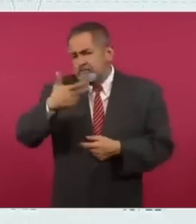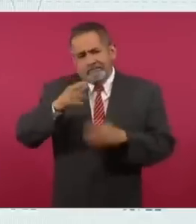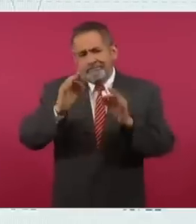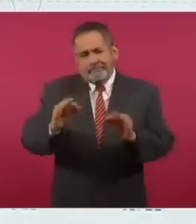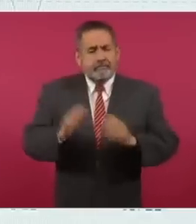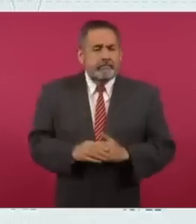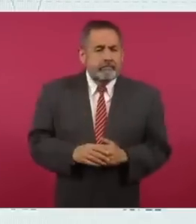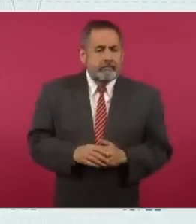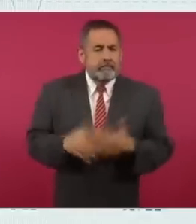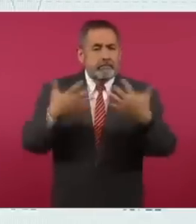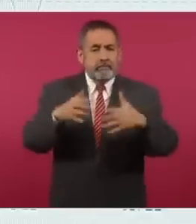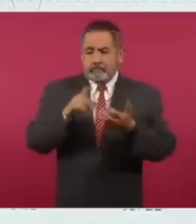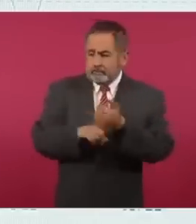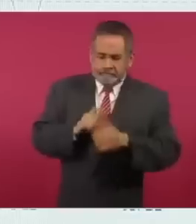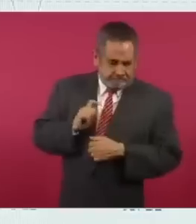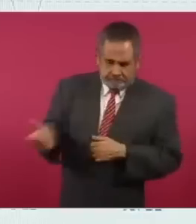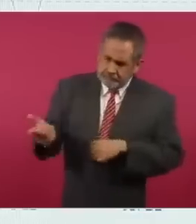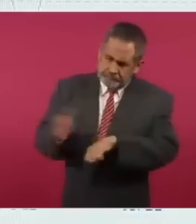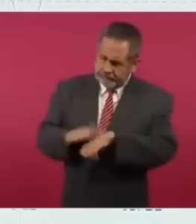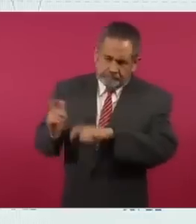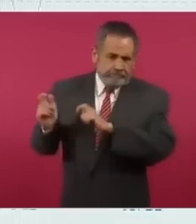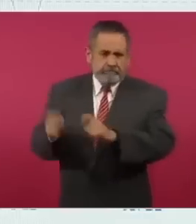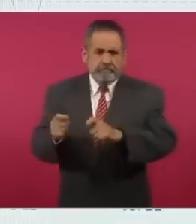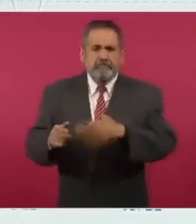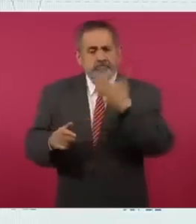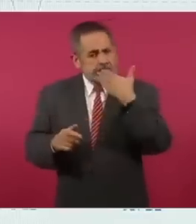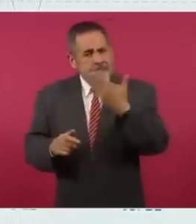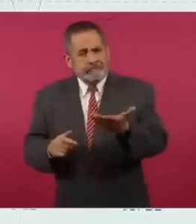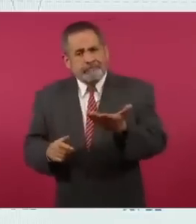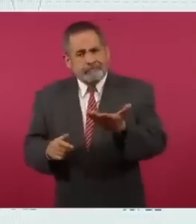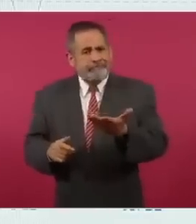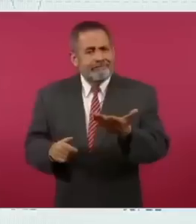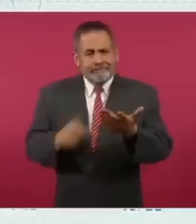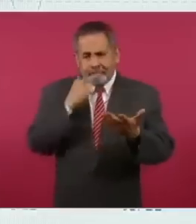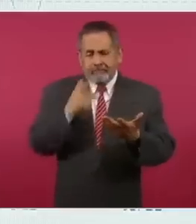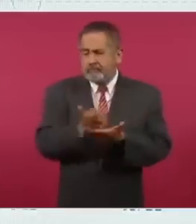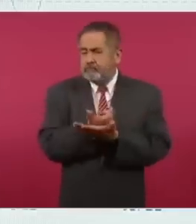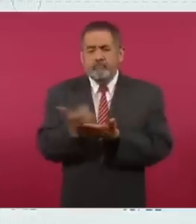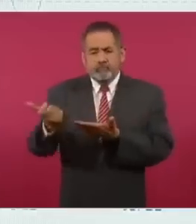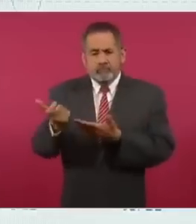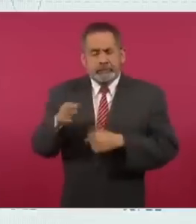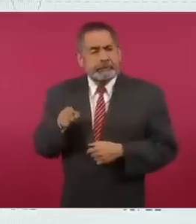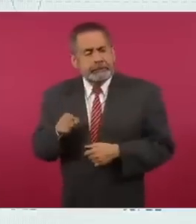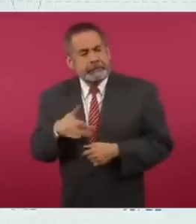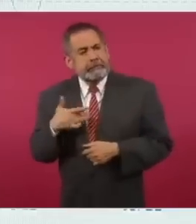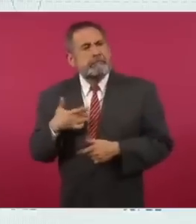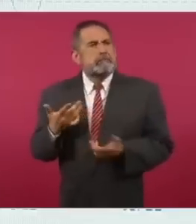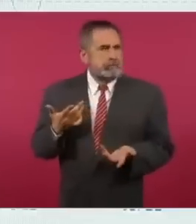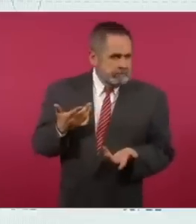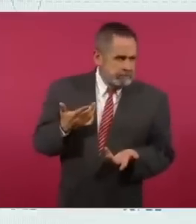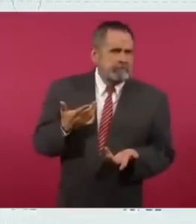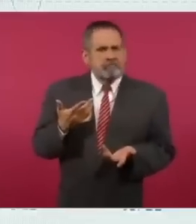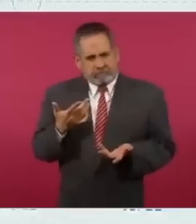entonces las empresas están pagando más, entonces sí son ya sueldos atractivos como para venir,